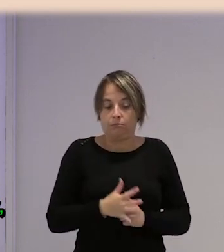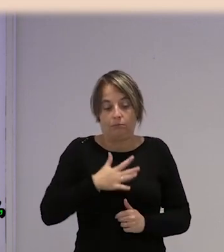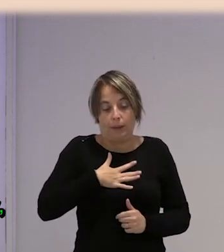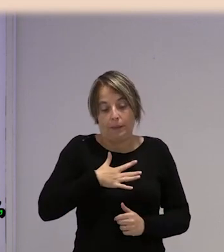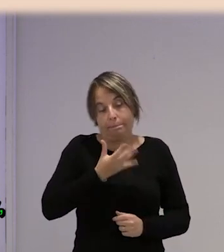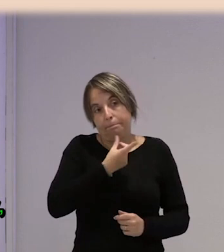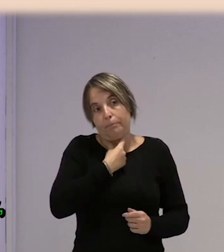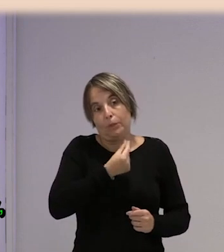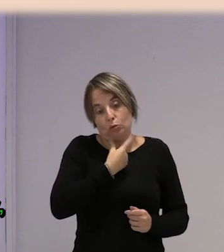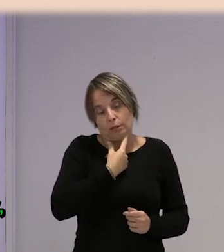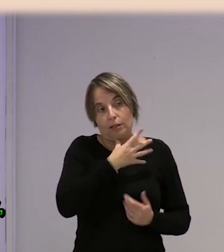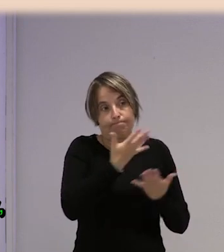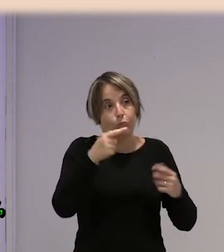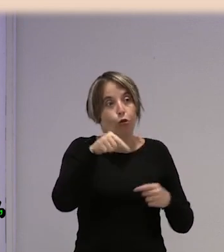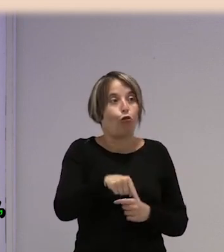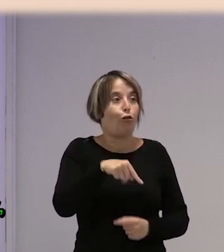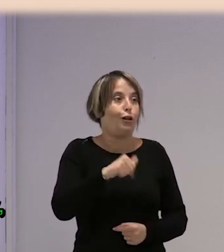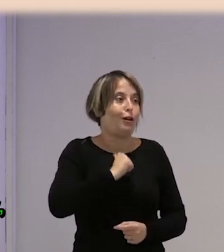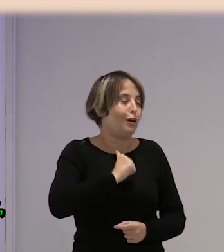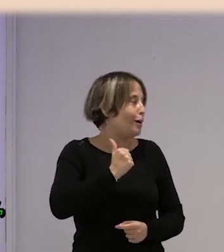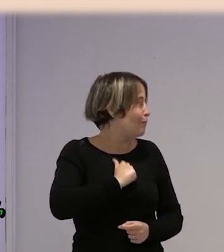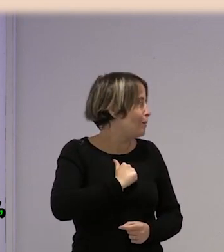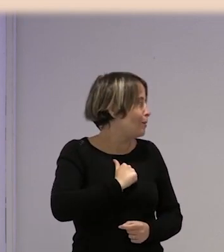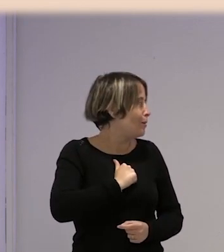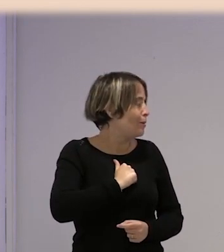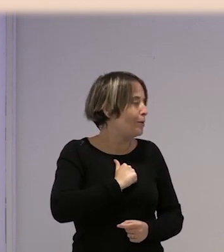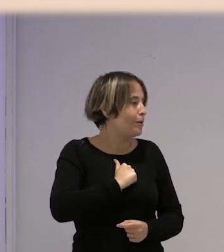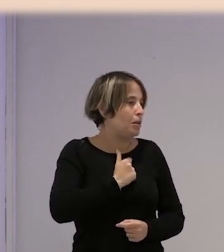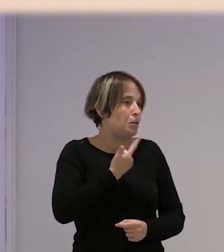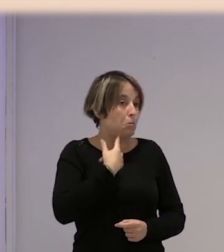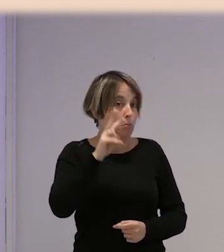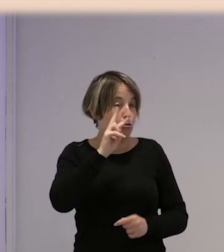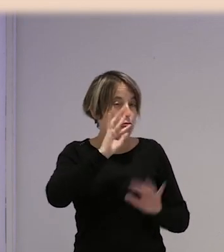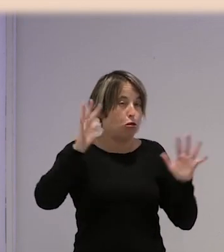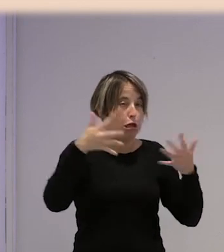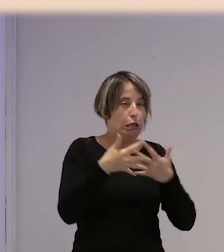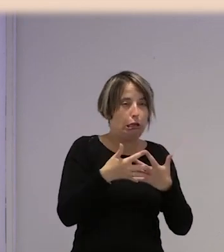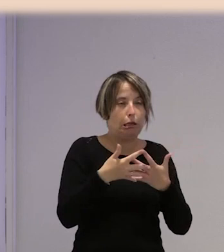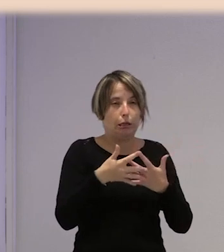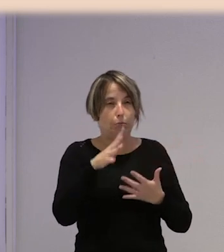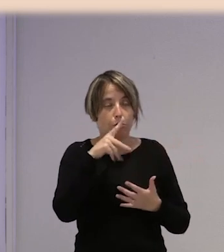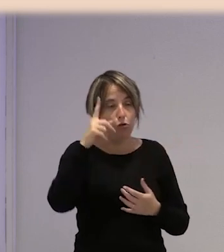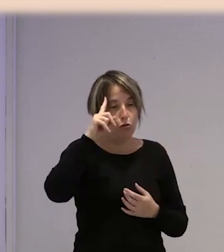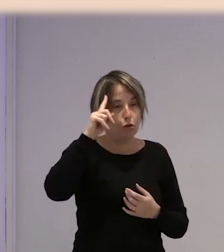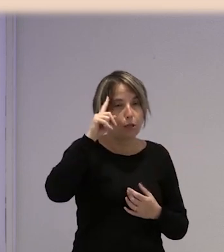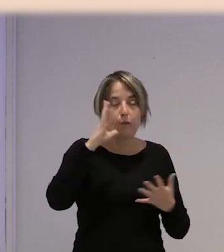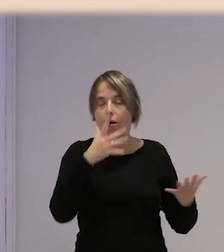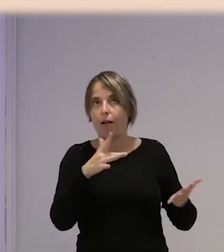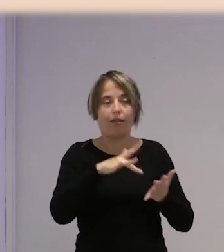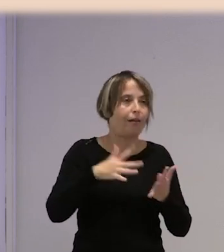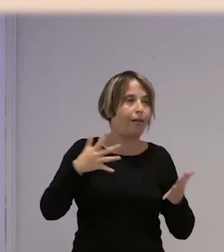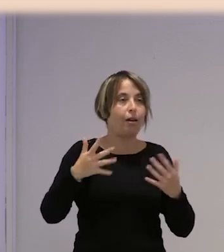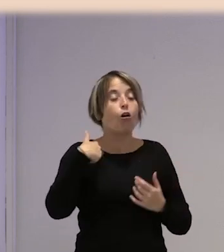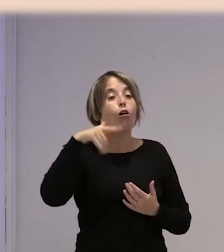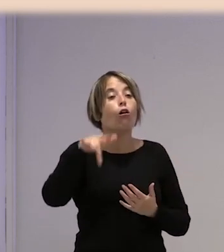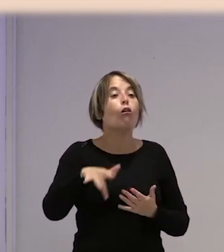aprovechar hoy que creo que he visto así desde el filón por internet porque no sabemos últimamente en el día en que vivimos que